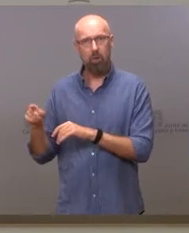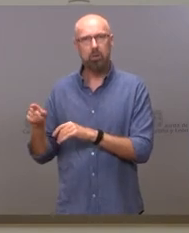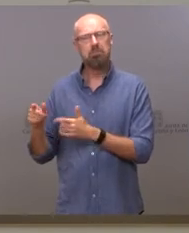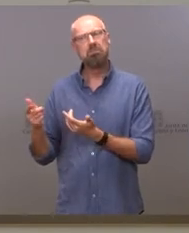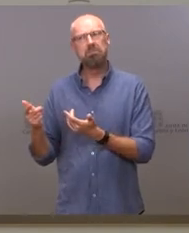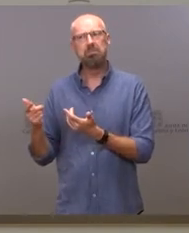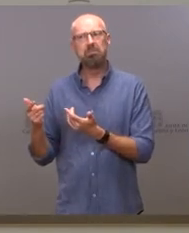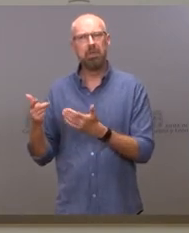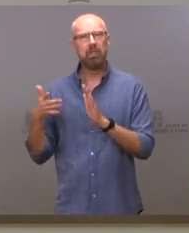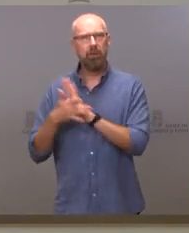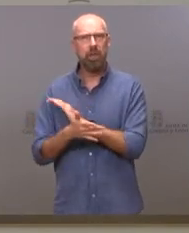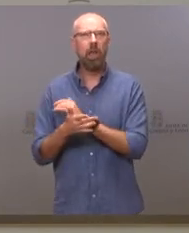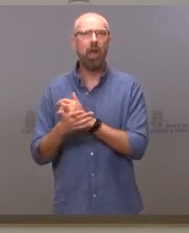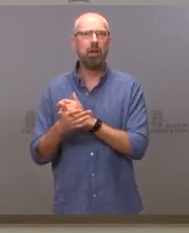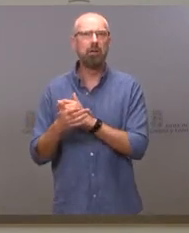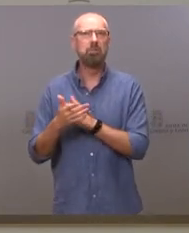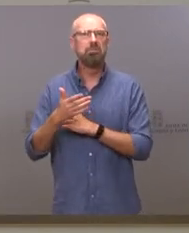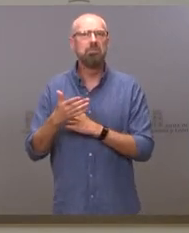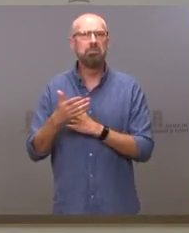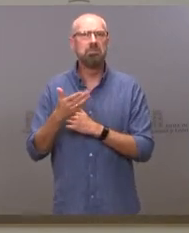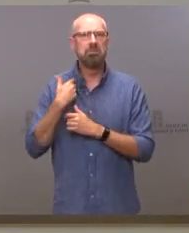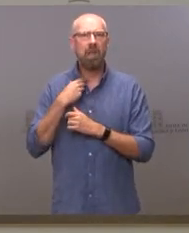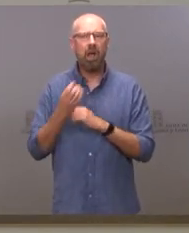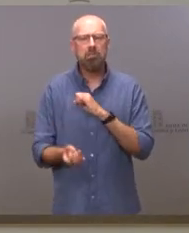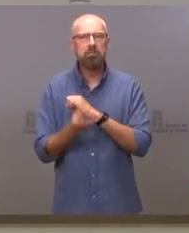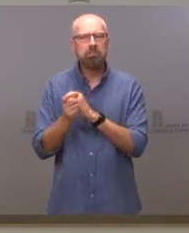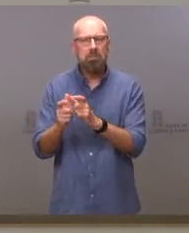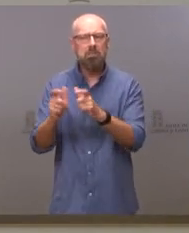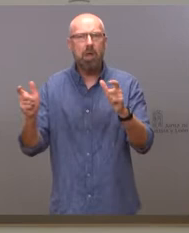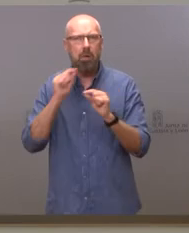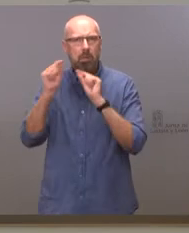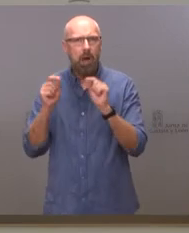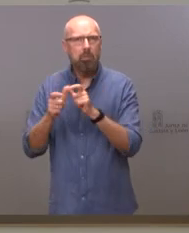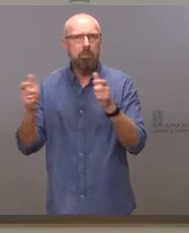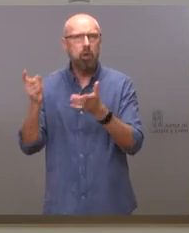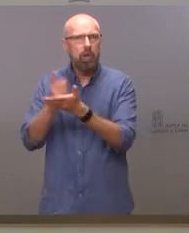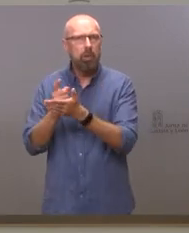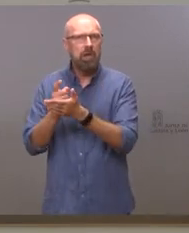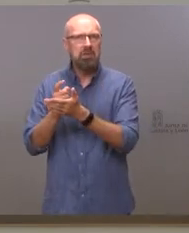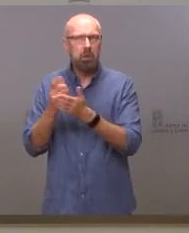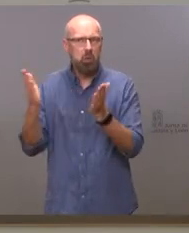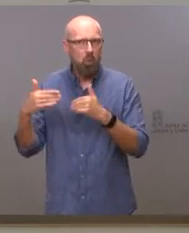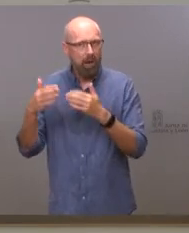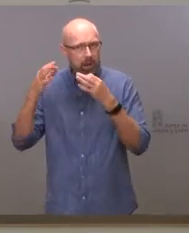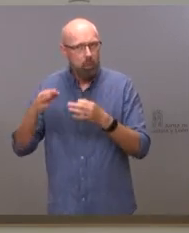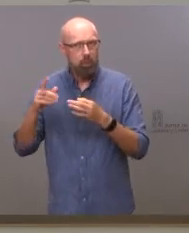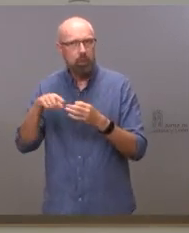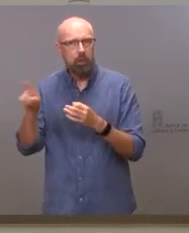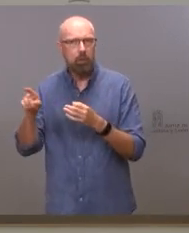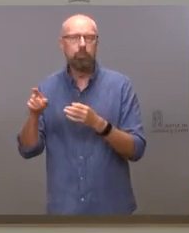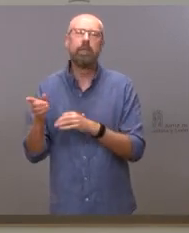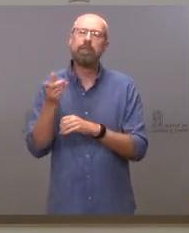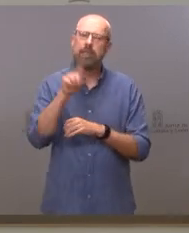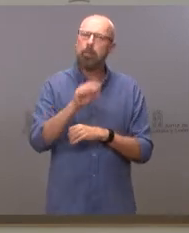casi por completo que pueda haber rebrotes. Y, por otro lado, le quería preguntar también, volviendo al asunto de la tercera